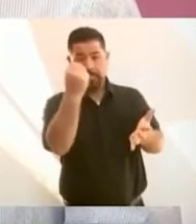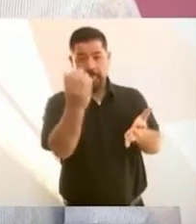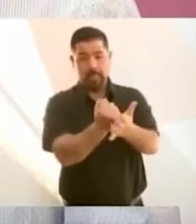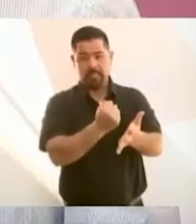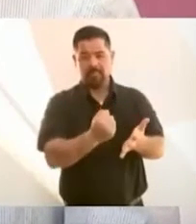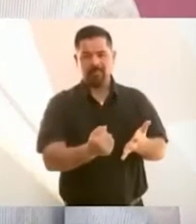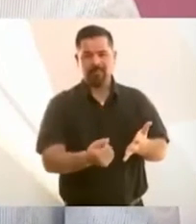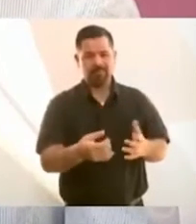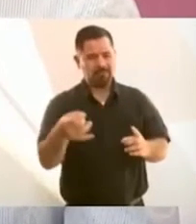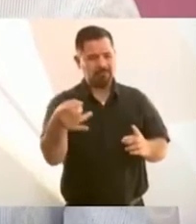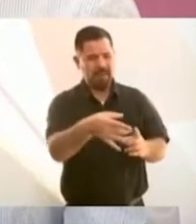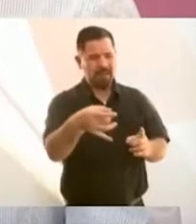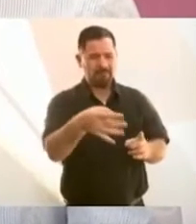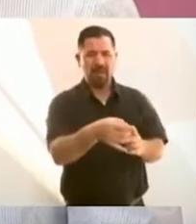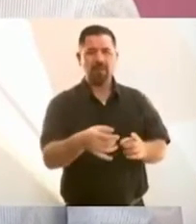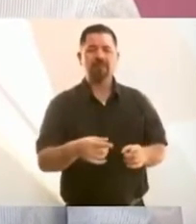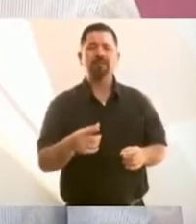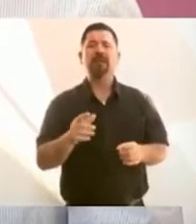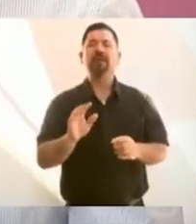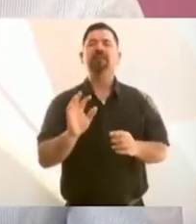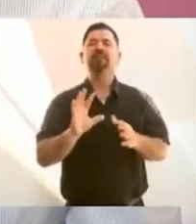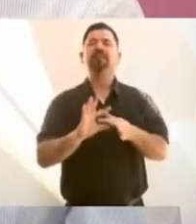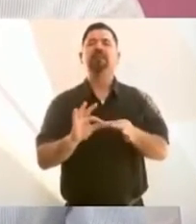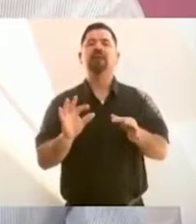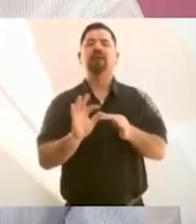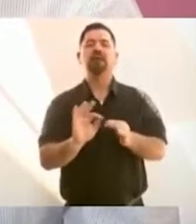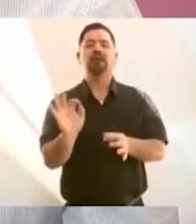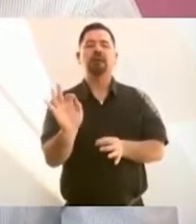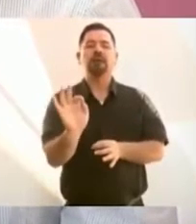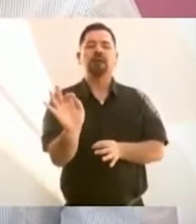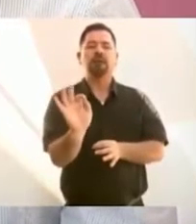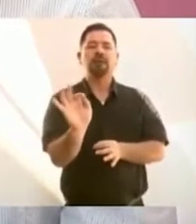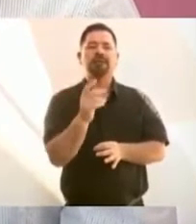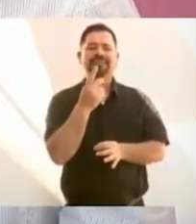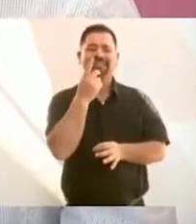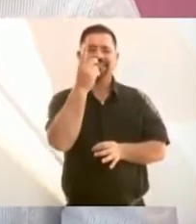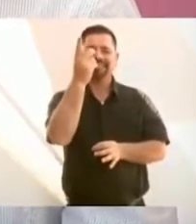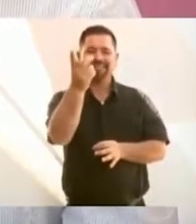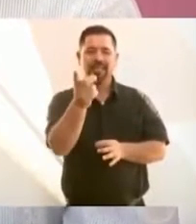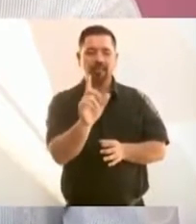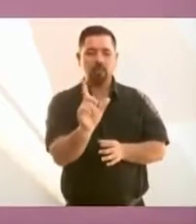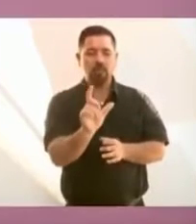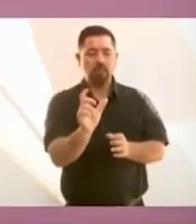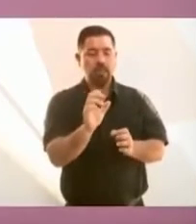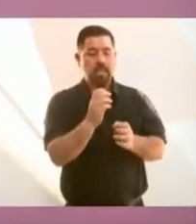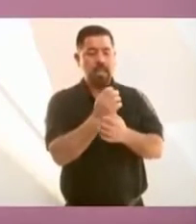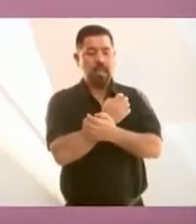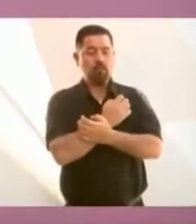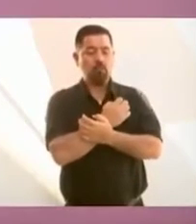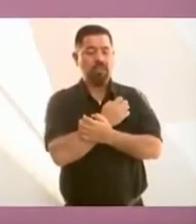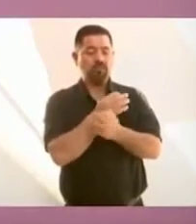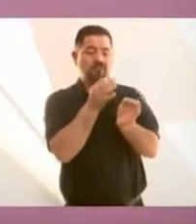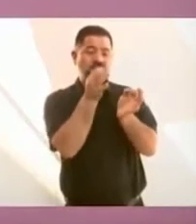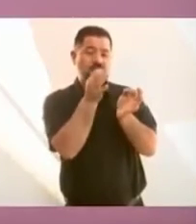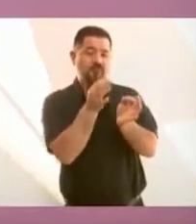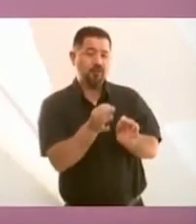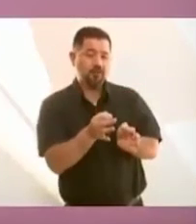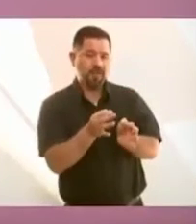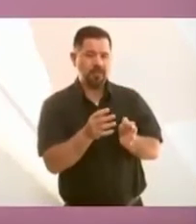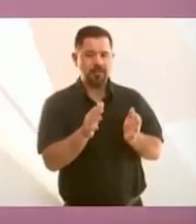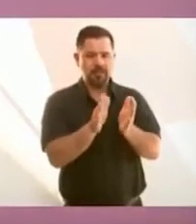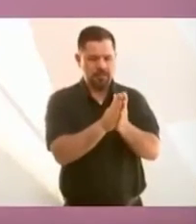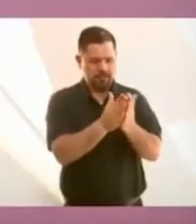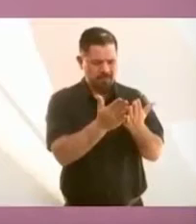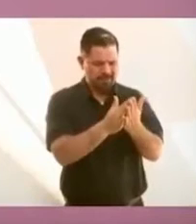tratan de justificar hasta en la educación formal, en los libros de